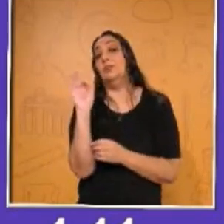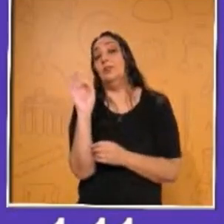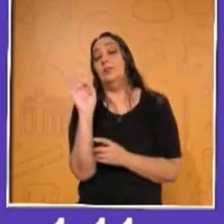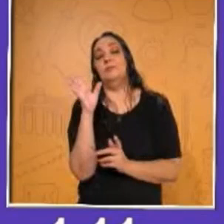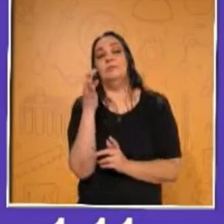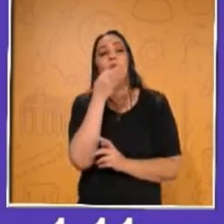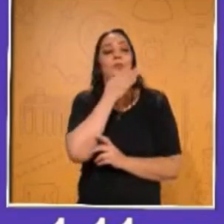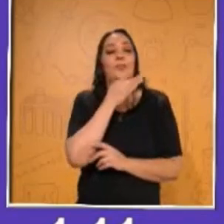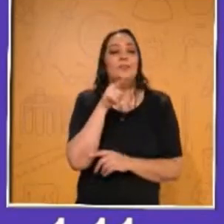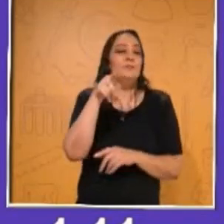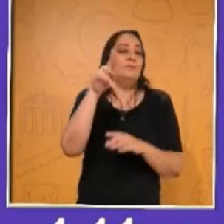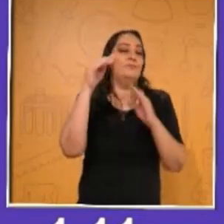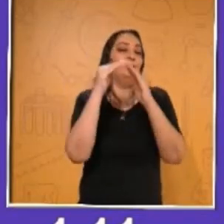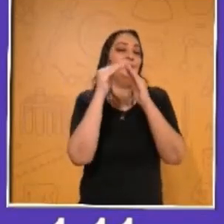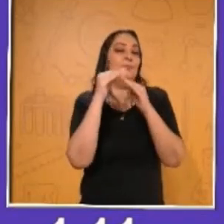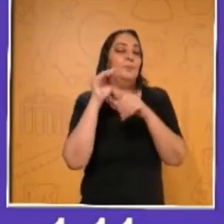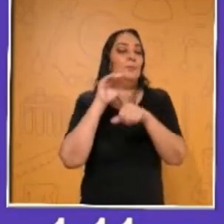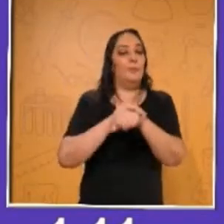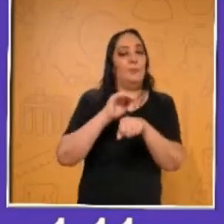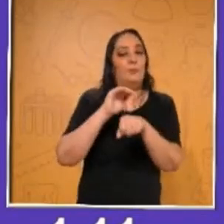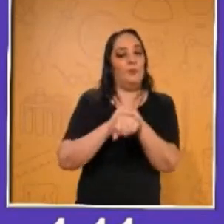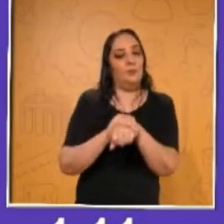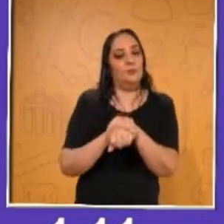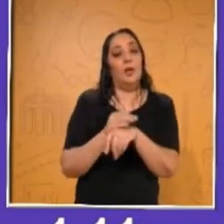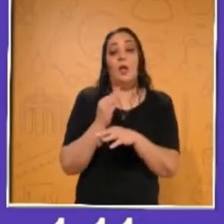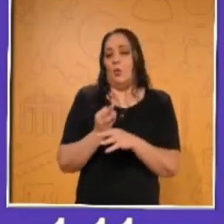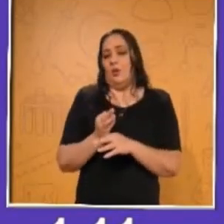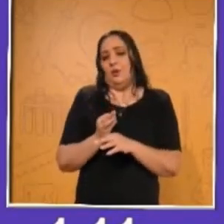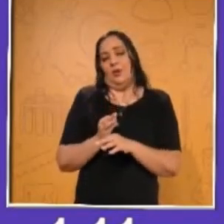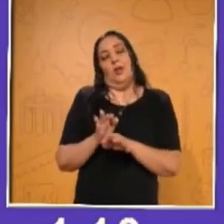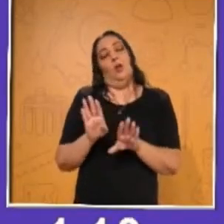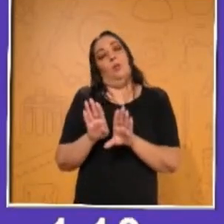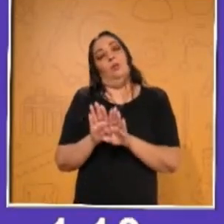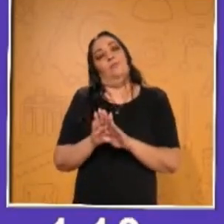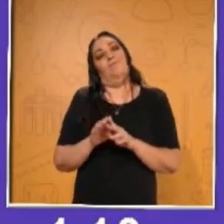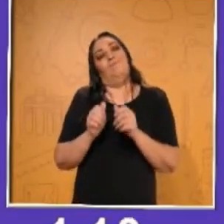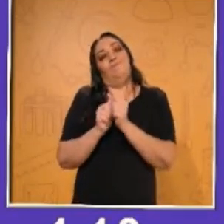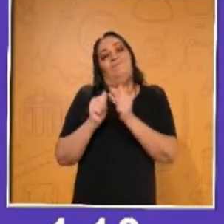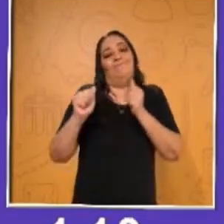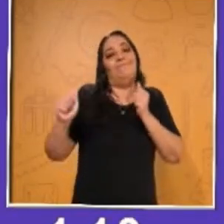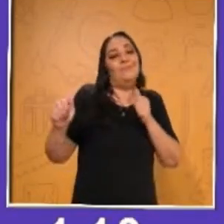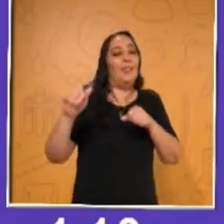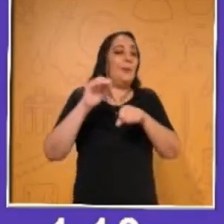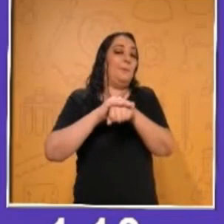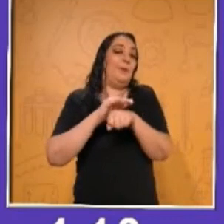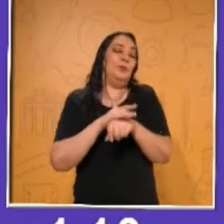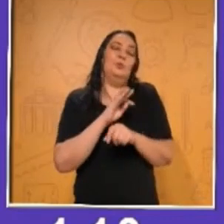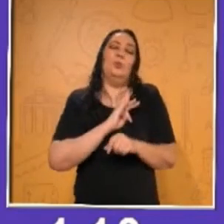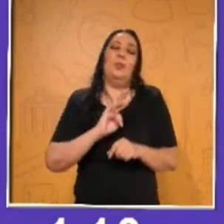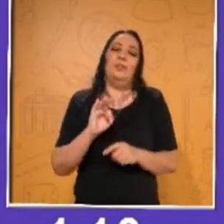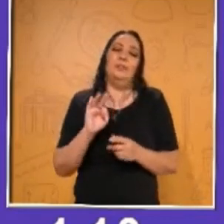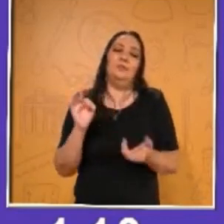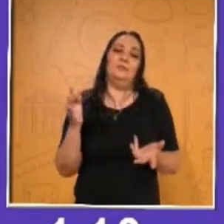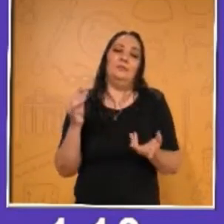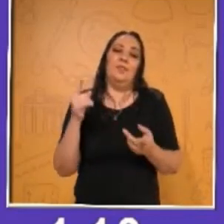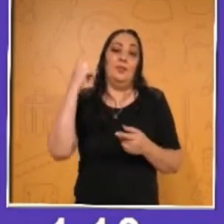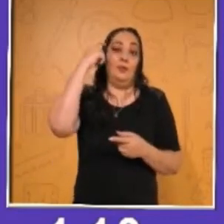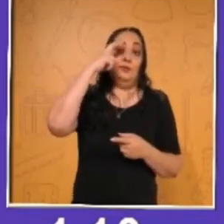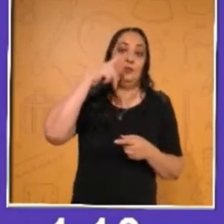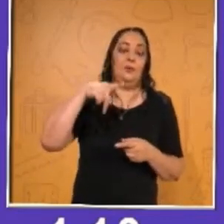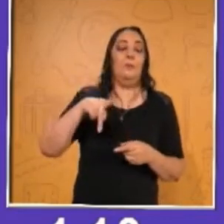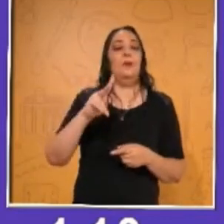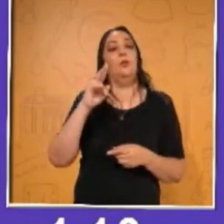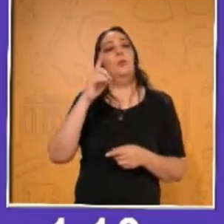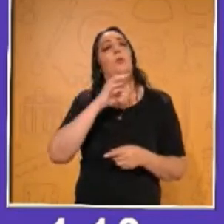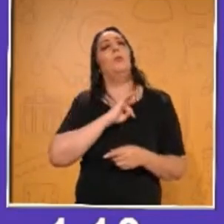Recuerden que ahorita, como no estamos con ellos, pues ahí en vivo, pues es bien bonito recordar, ¿verdad? Es bien